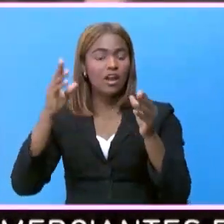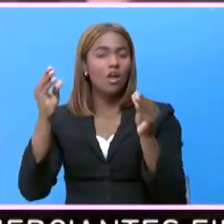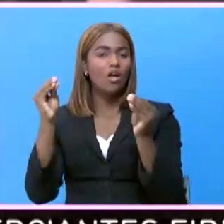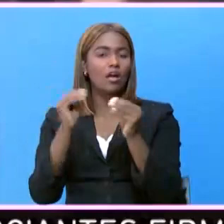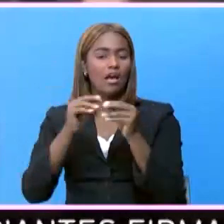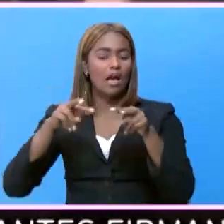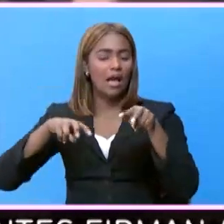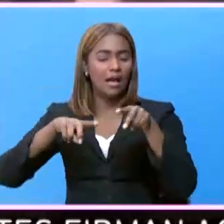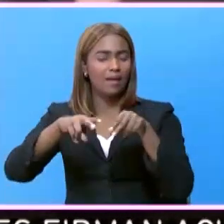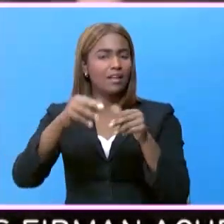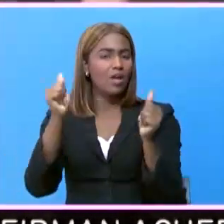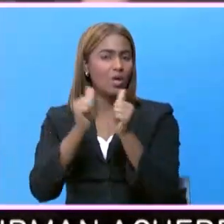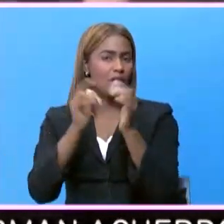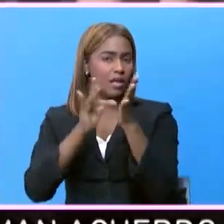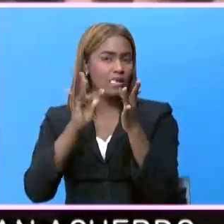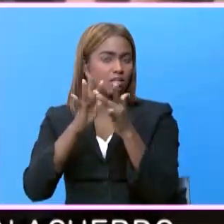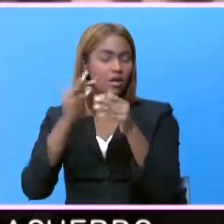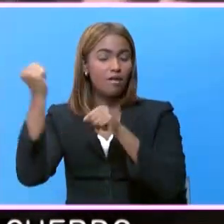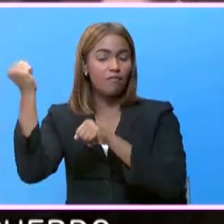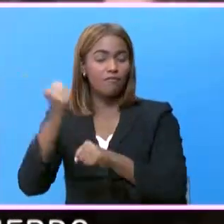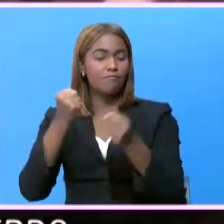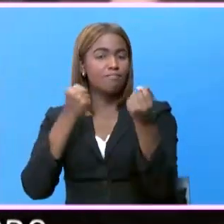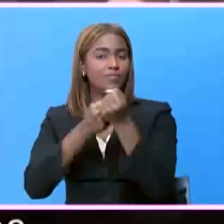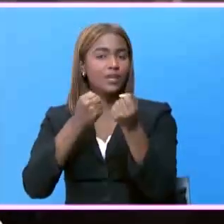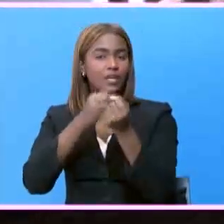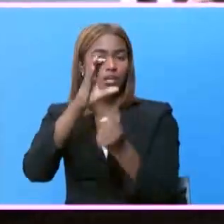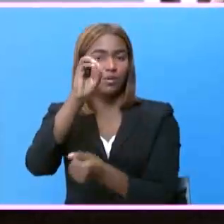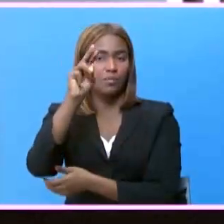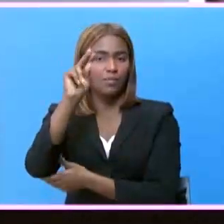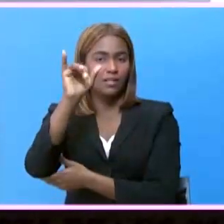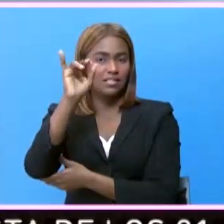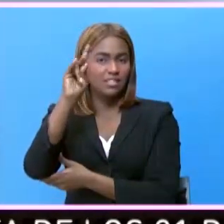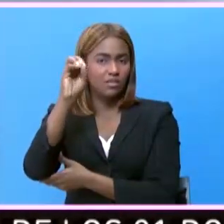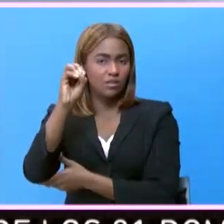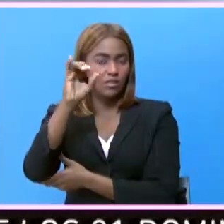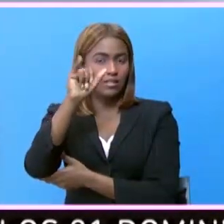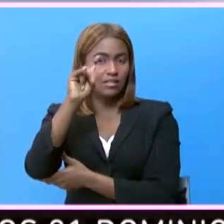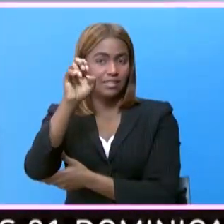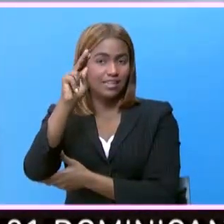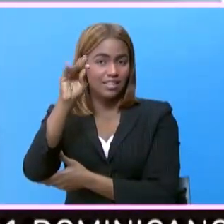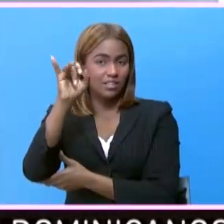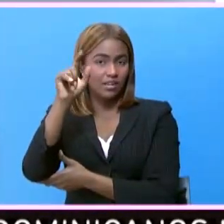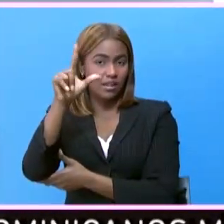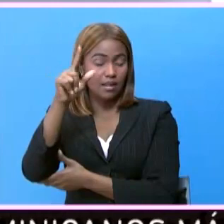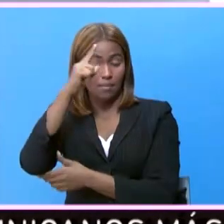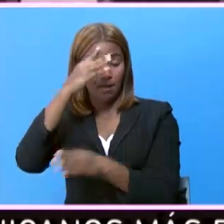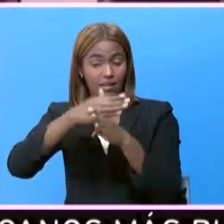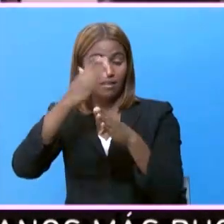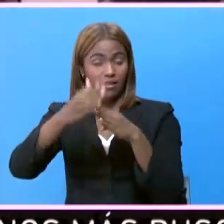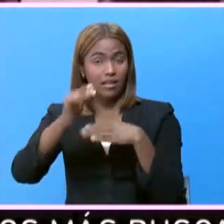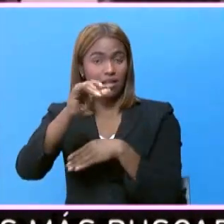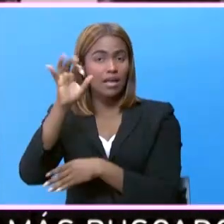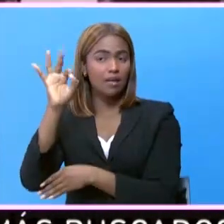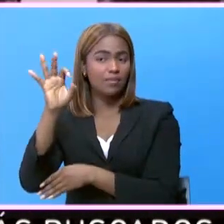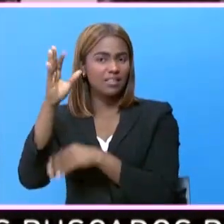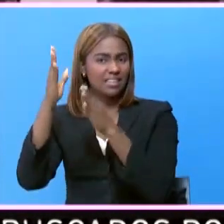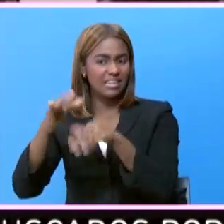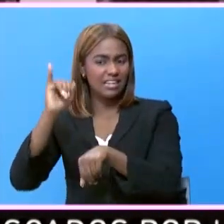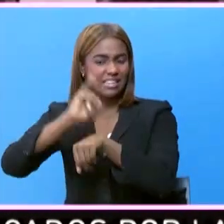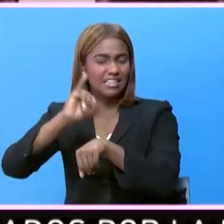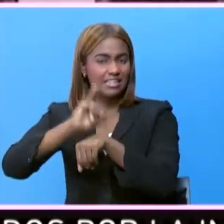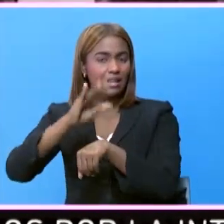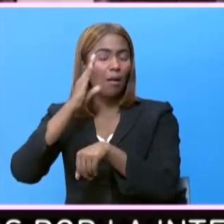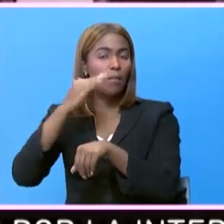cuenta con el apoyo de la Fundación Compassion International. Sin embargo, para su culminación, el pastor de la iglesia Templo Bíblico